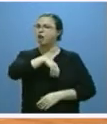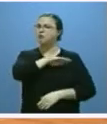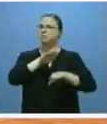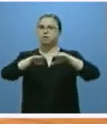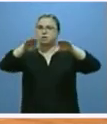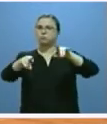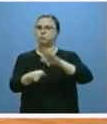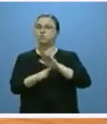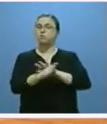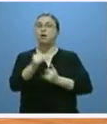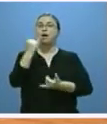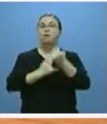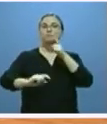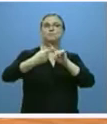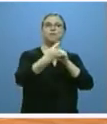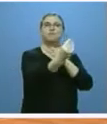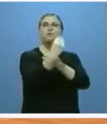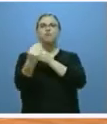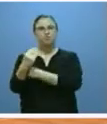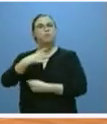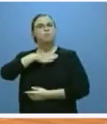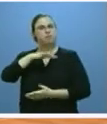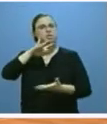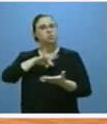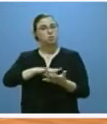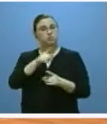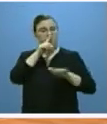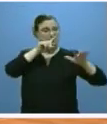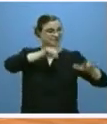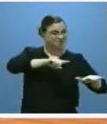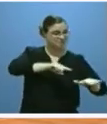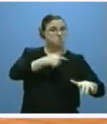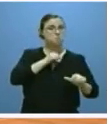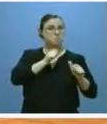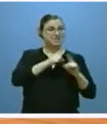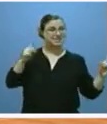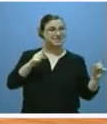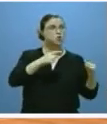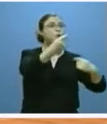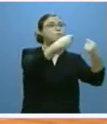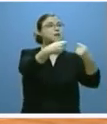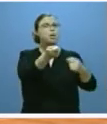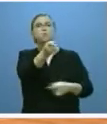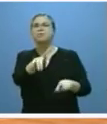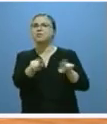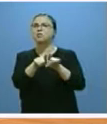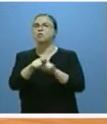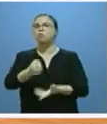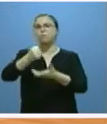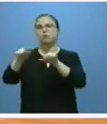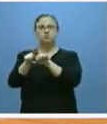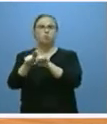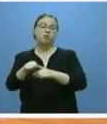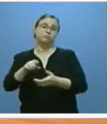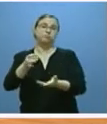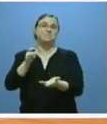a encontrar financiación como hemos hecho en el primer semestre de este año en los mercados a tipos similares a los del Tesoro. Y también está